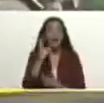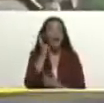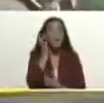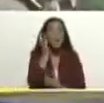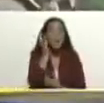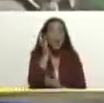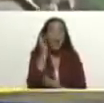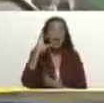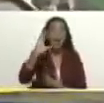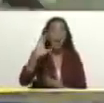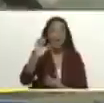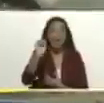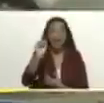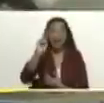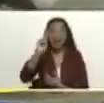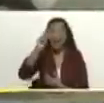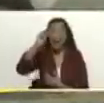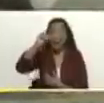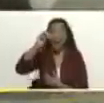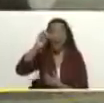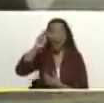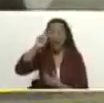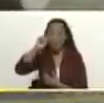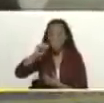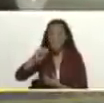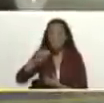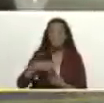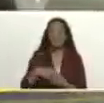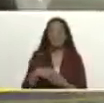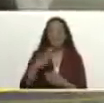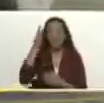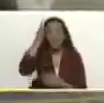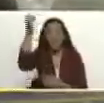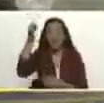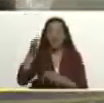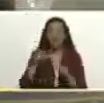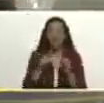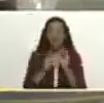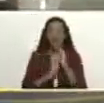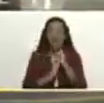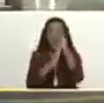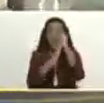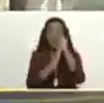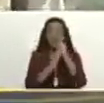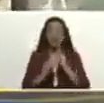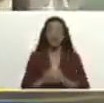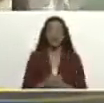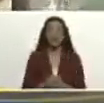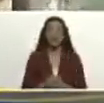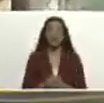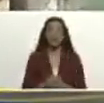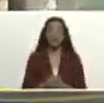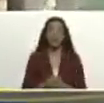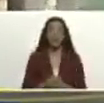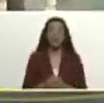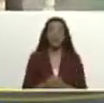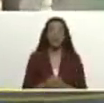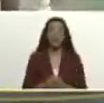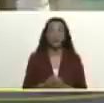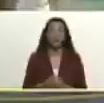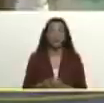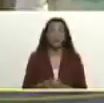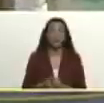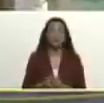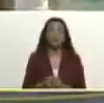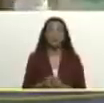Velázquez, Carmen Vázquez, dirigente popular de Ezequiel Zamora y Luis